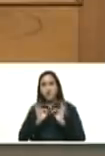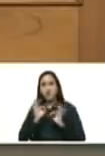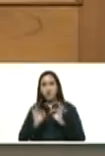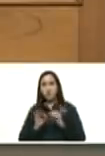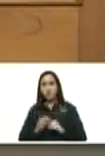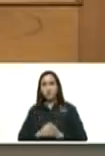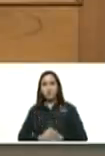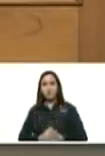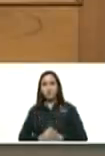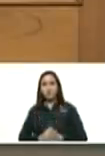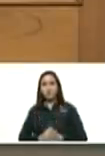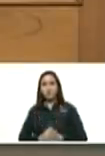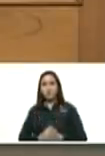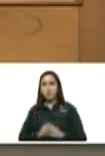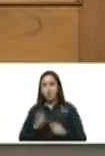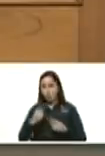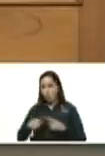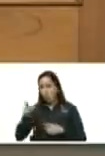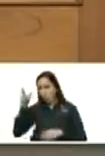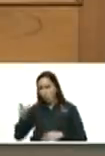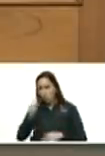no tanto como Carmoda